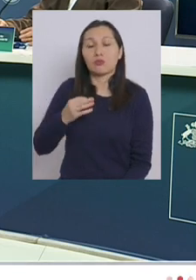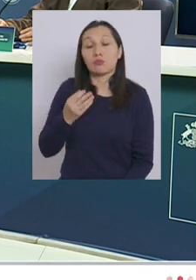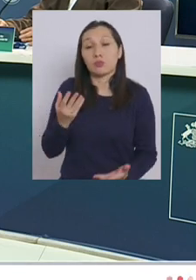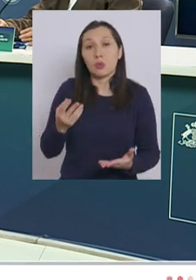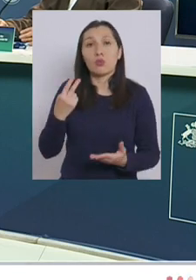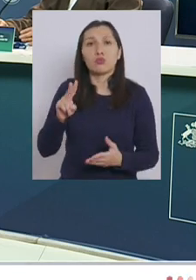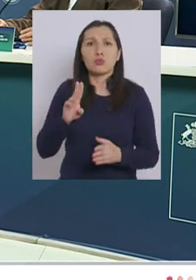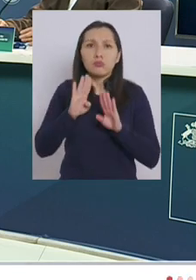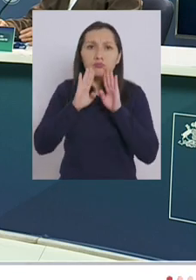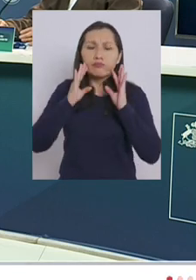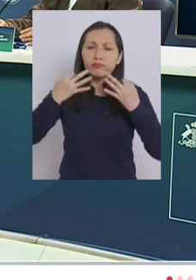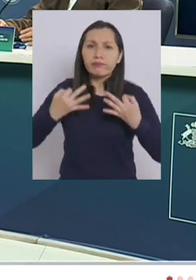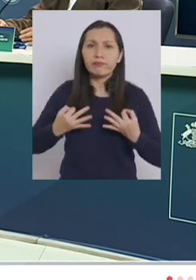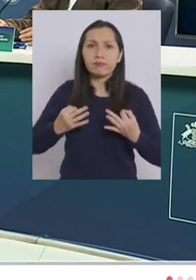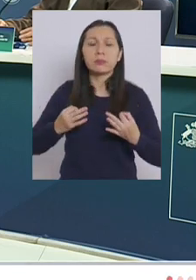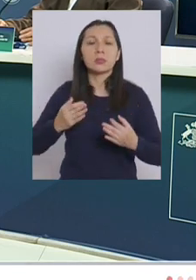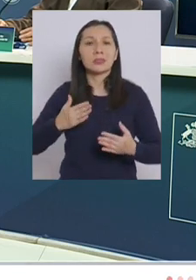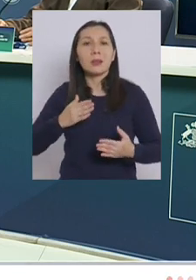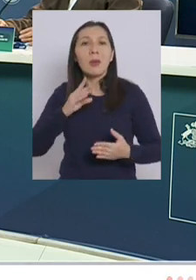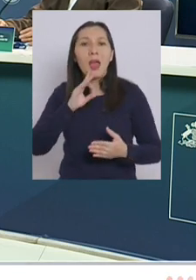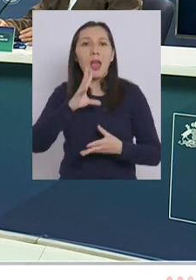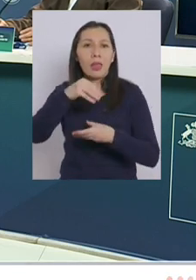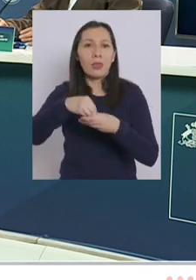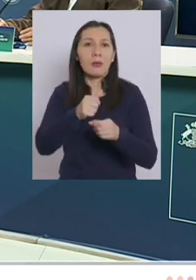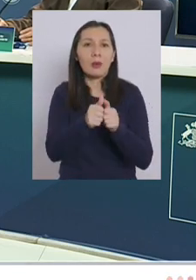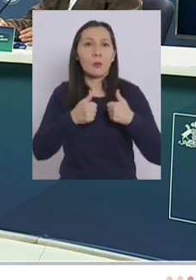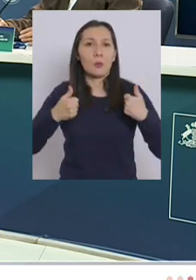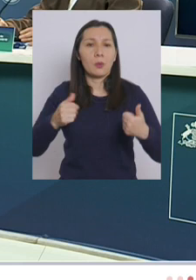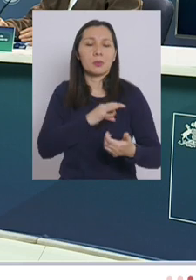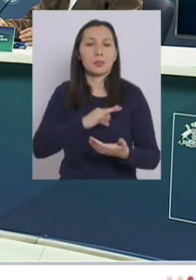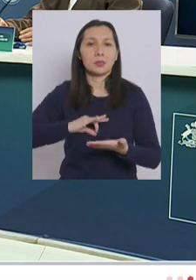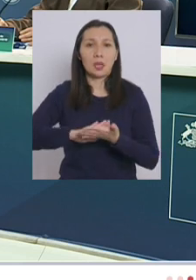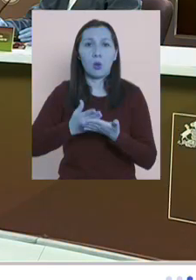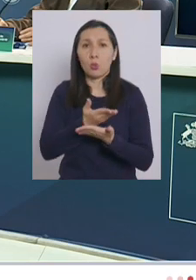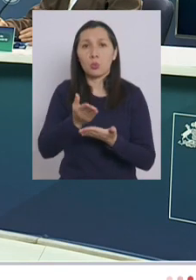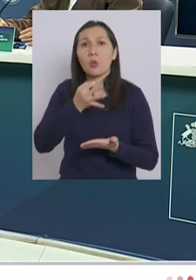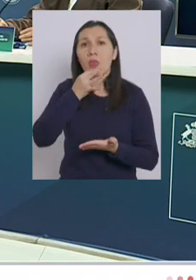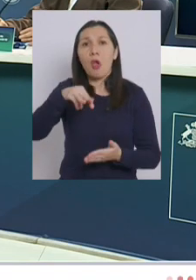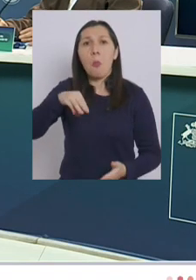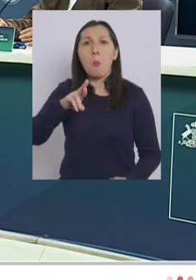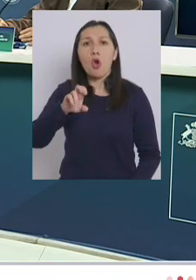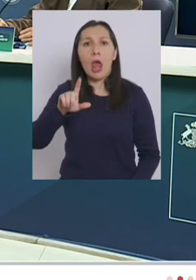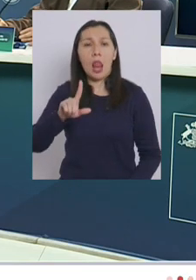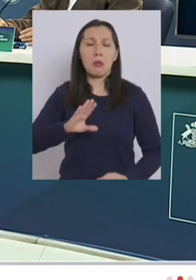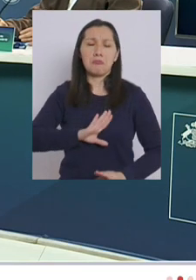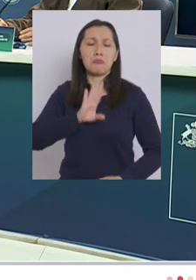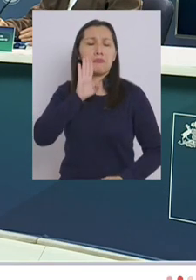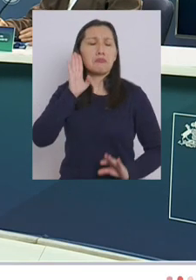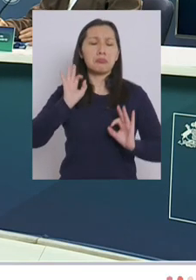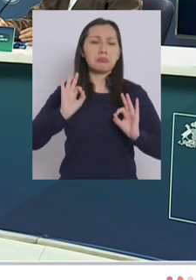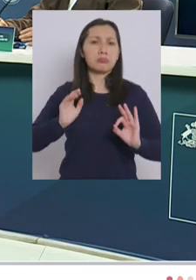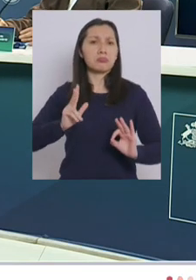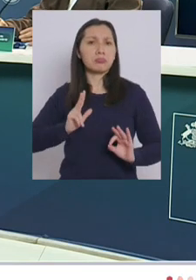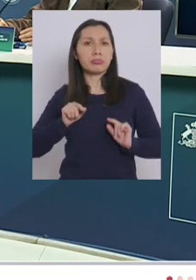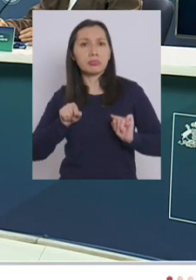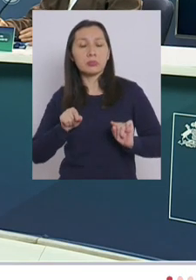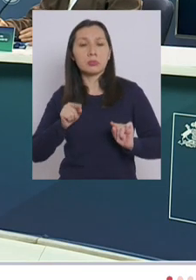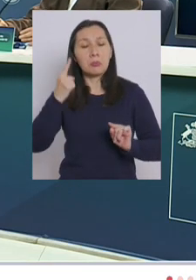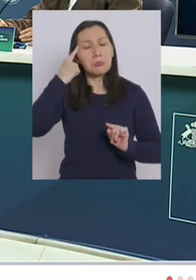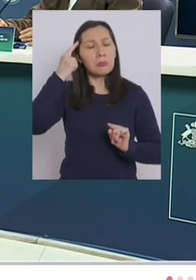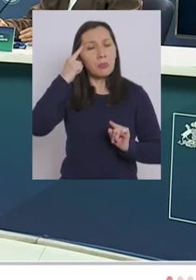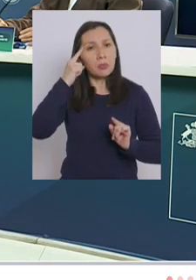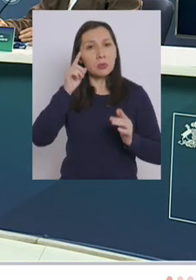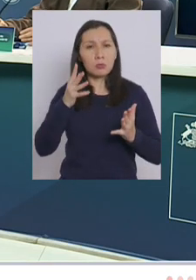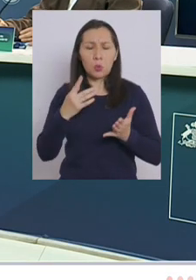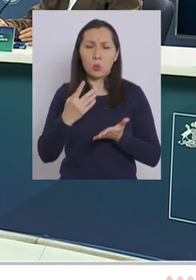bueno moral y la moral de las autoridades del ministerio de salud usted comentó ayer que tenía la moral alta y quería preguntarle si pensó